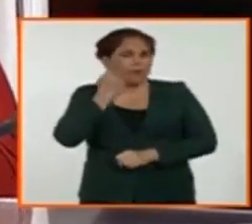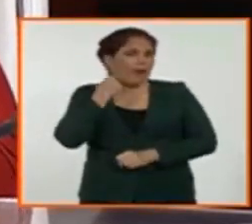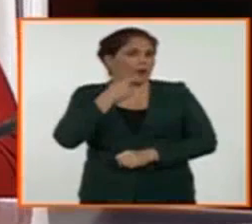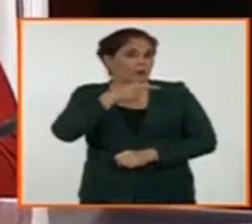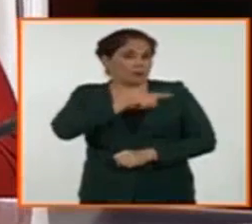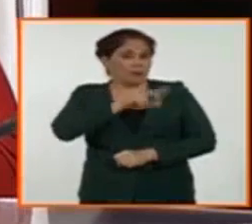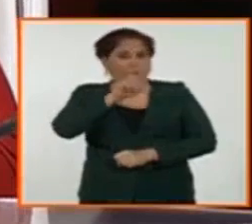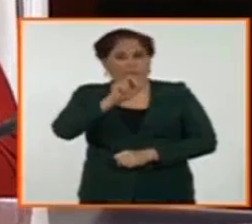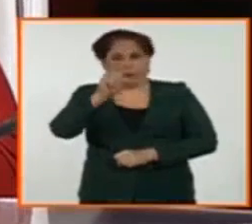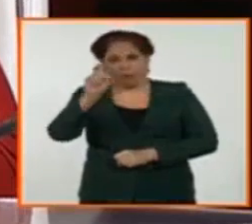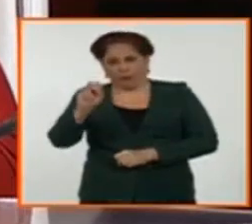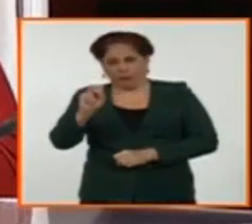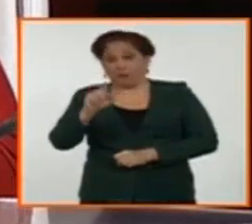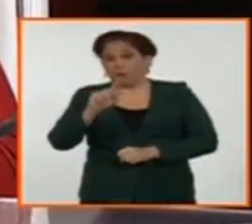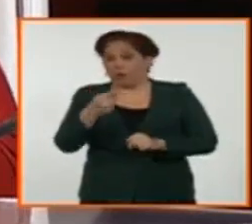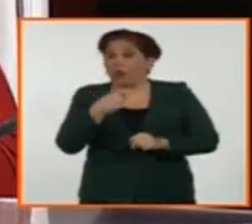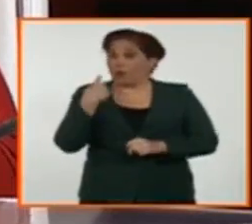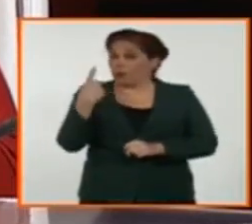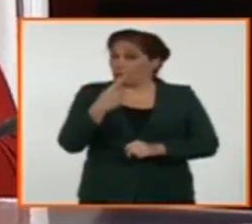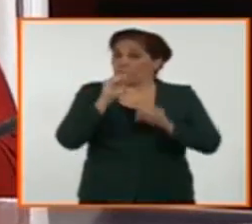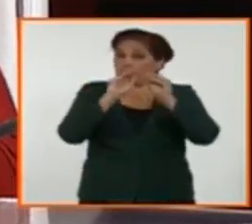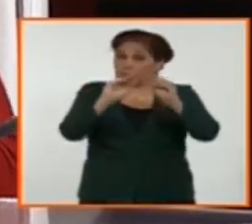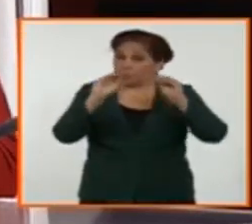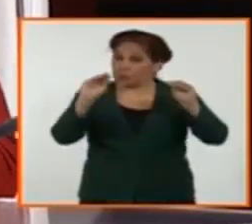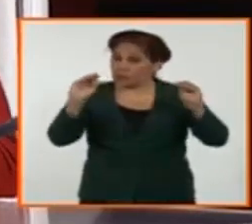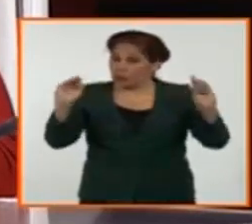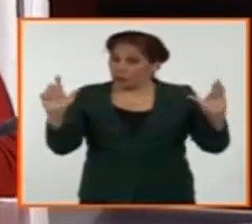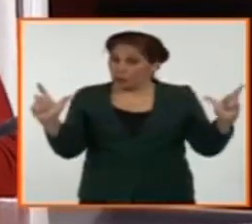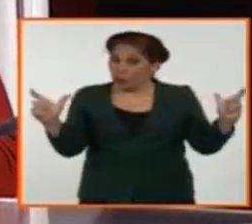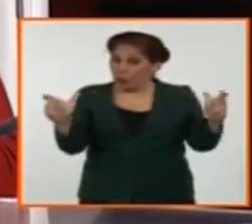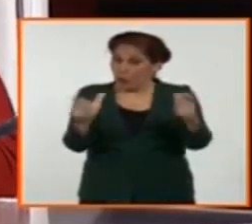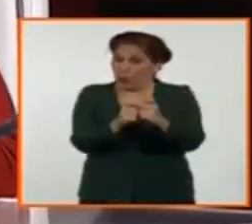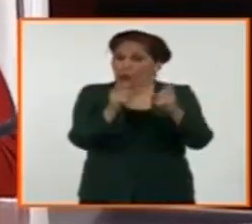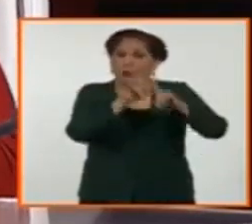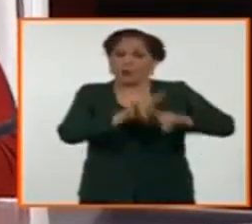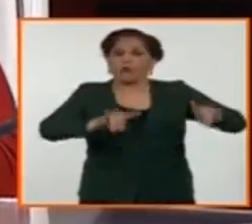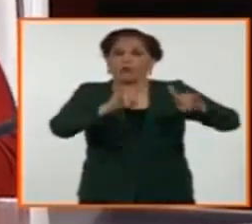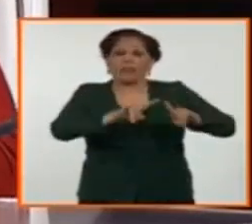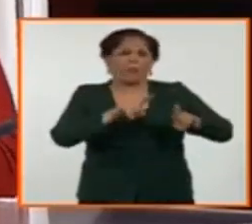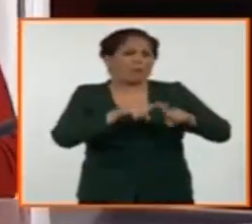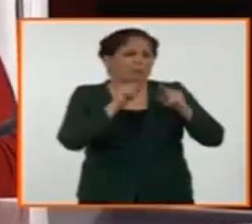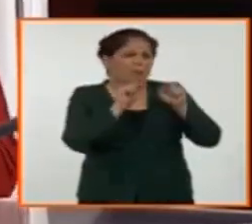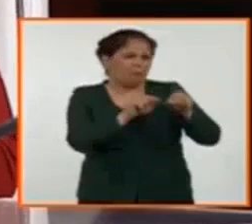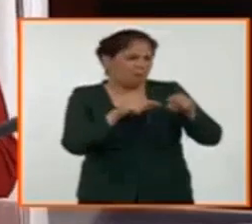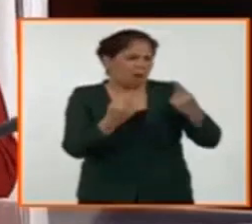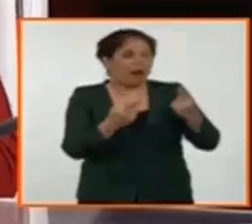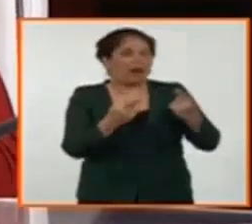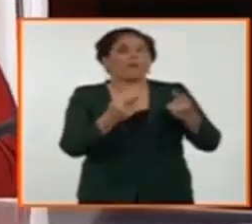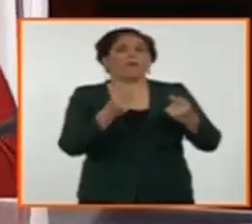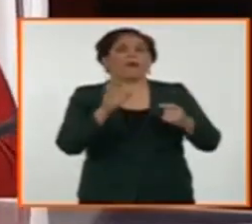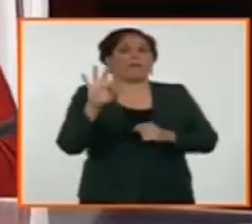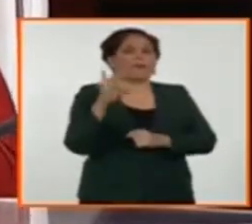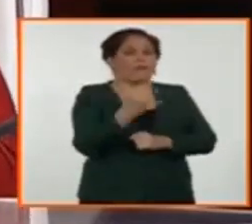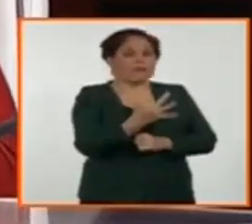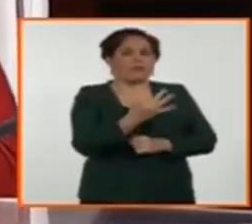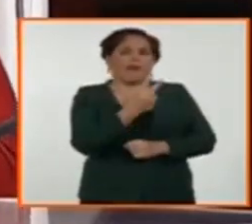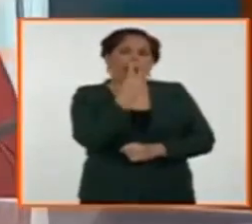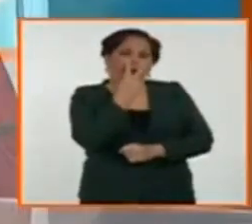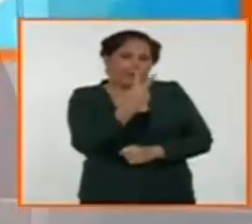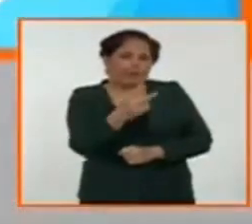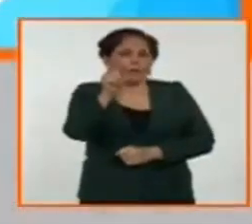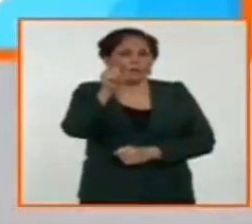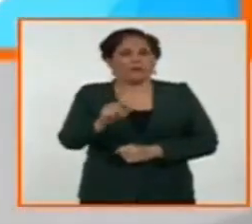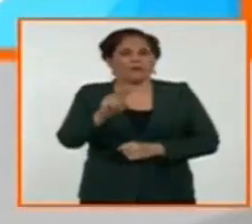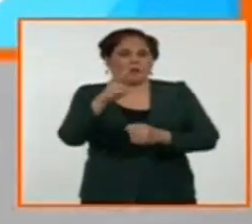cuando nos convocan a diferentes centros y universidades en función de perfeccionar la forma de atender las vulnerabilidades.